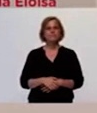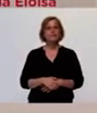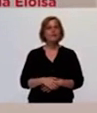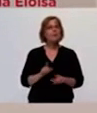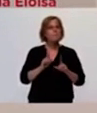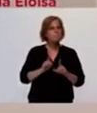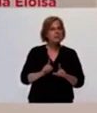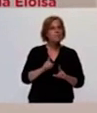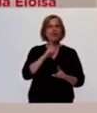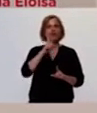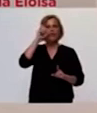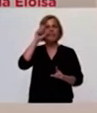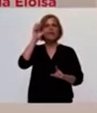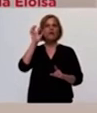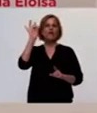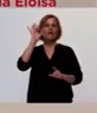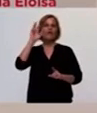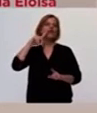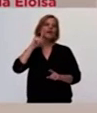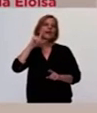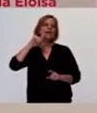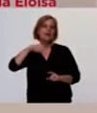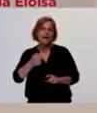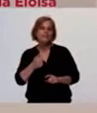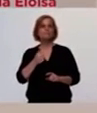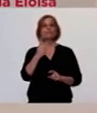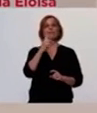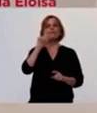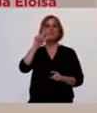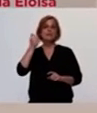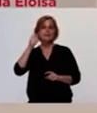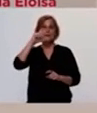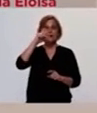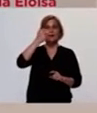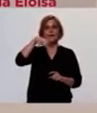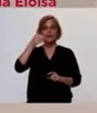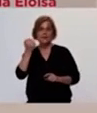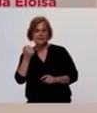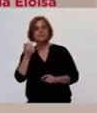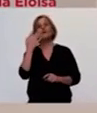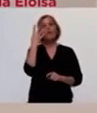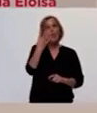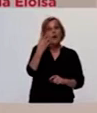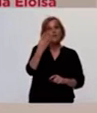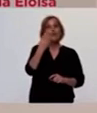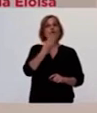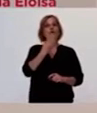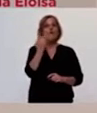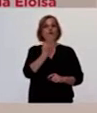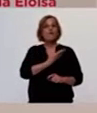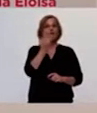al igual que en Teodelina y en Villa Cañás. 4 casos en Fuentes, Gobernador Crespo,